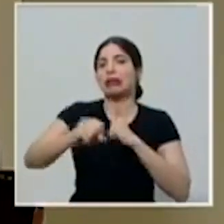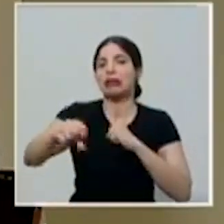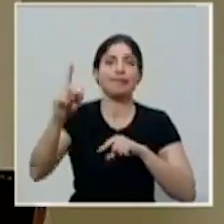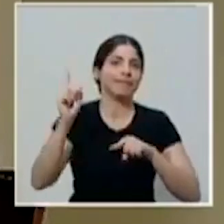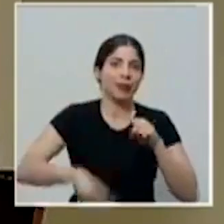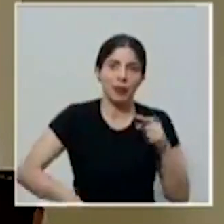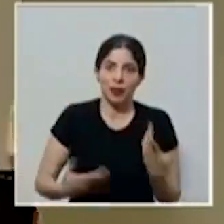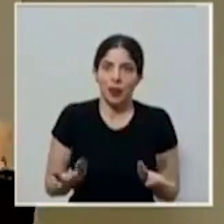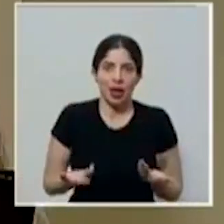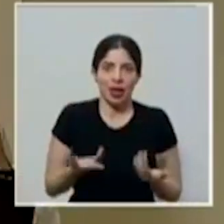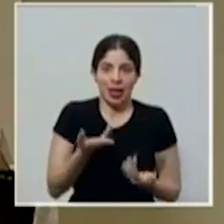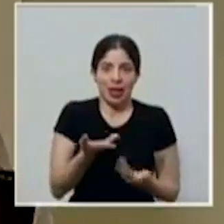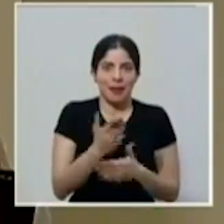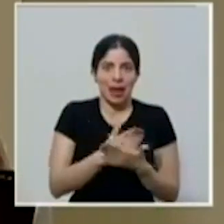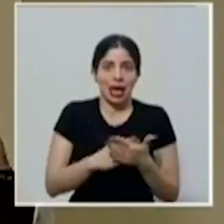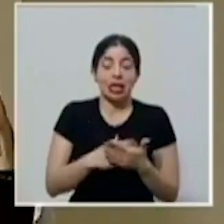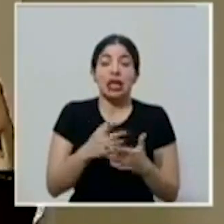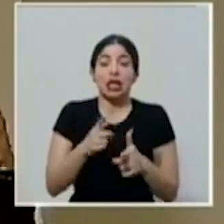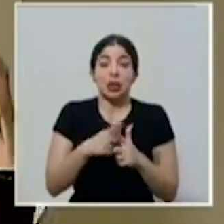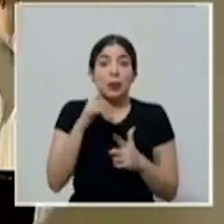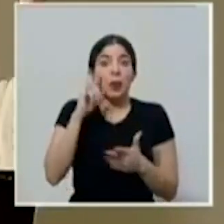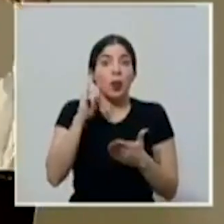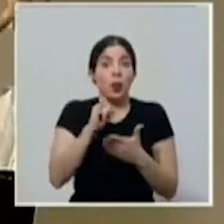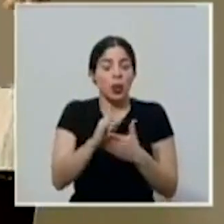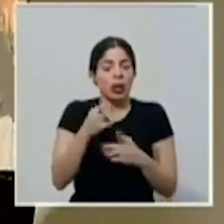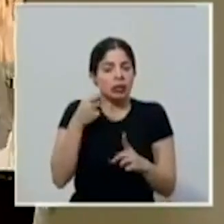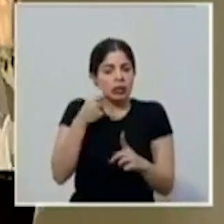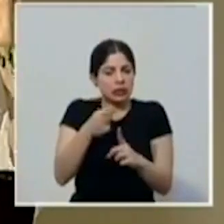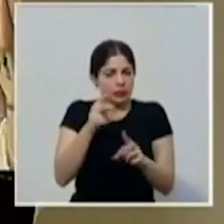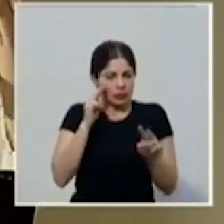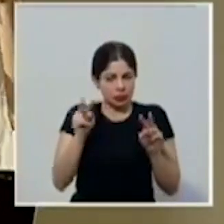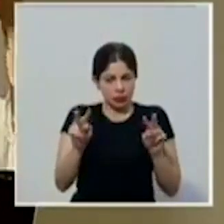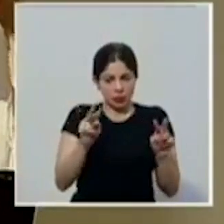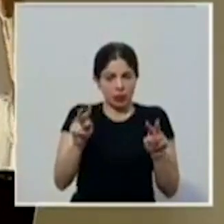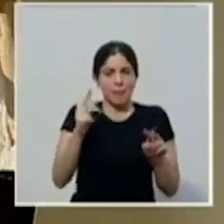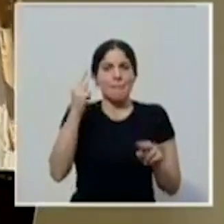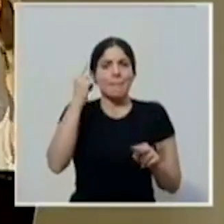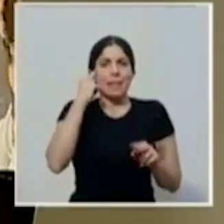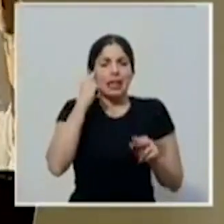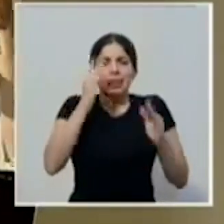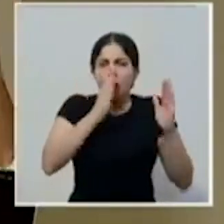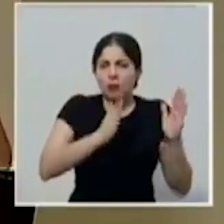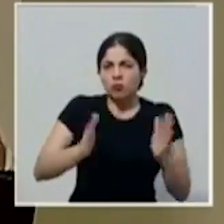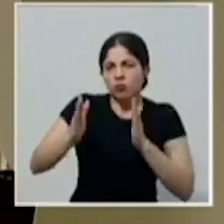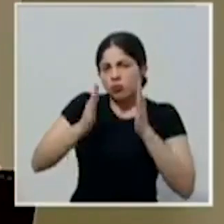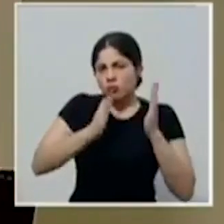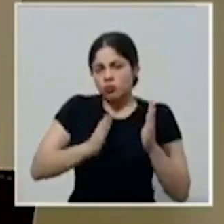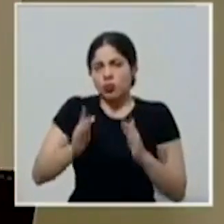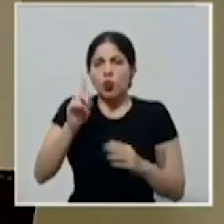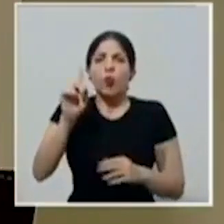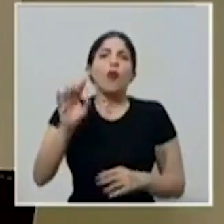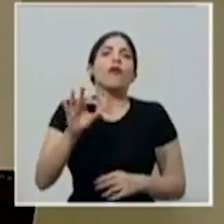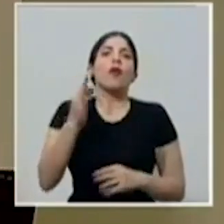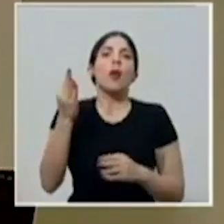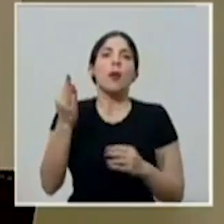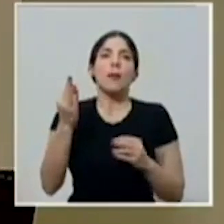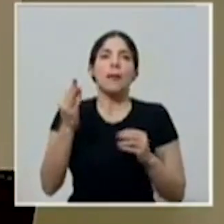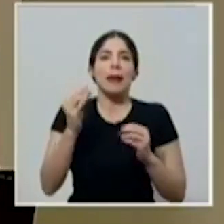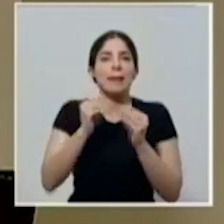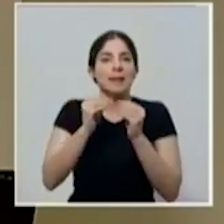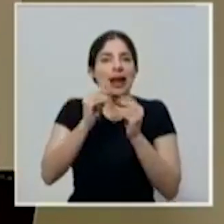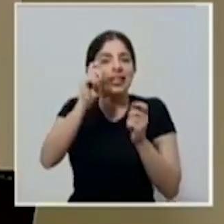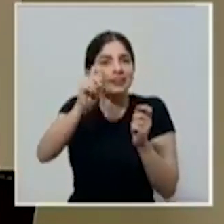parte. Y con base en eso, entonces, pensar ya y organizar de una manera muy, muy